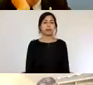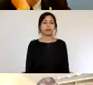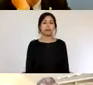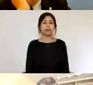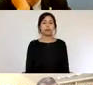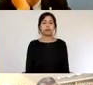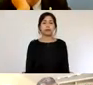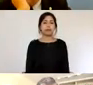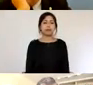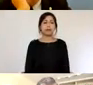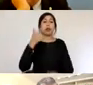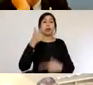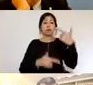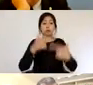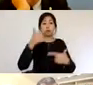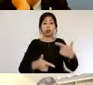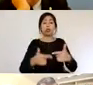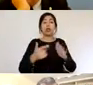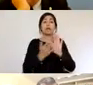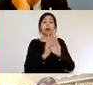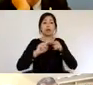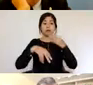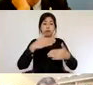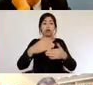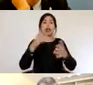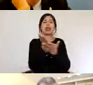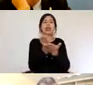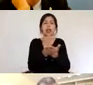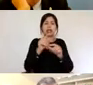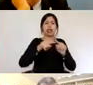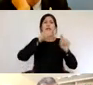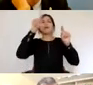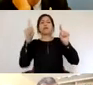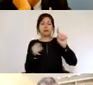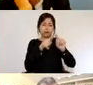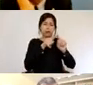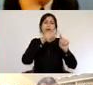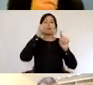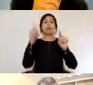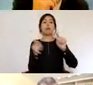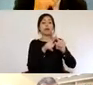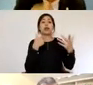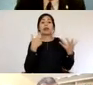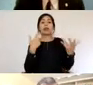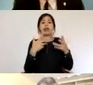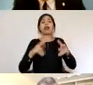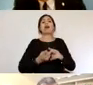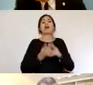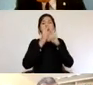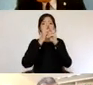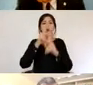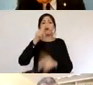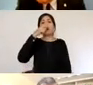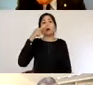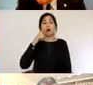Políticas para la implementación de una estrategia circular en la construcción esto va a estar liderado por Felipe Ocio este es un